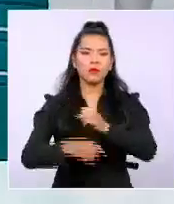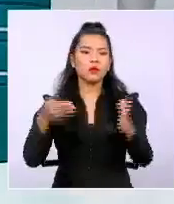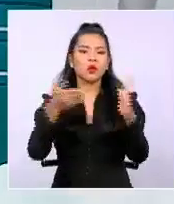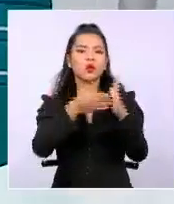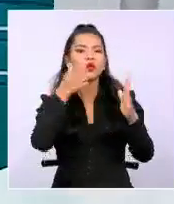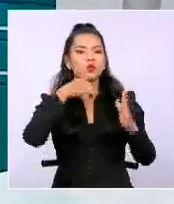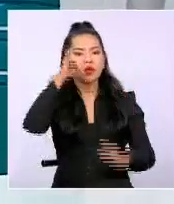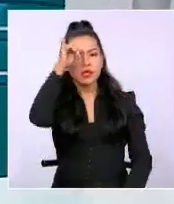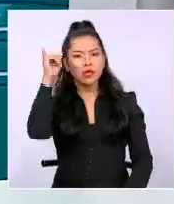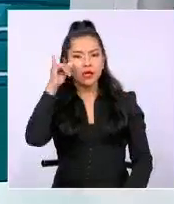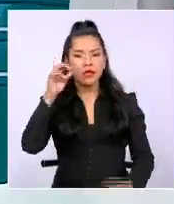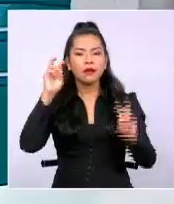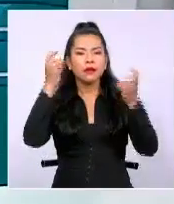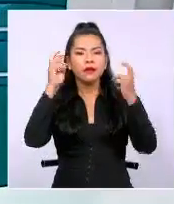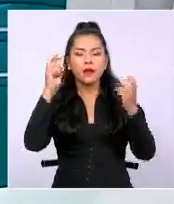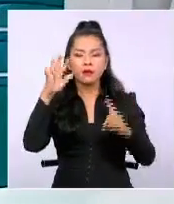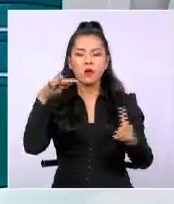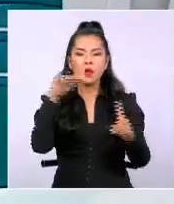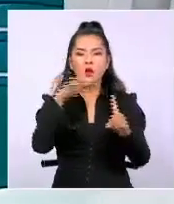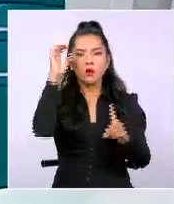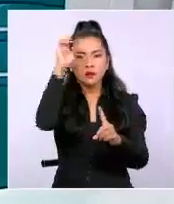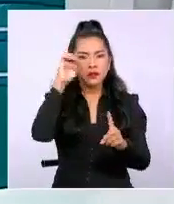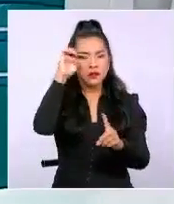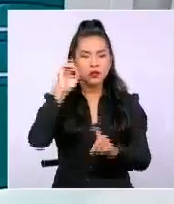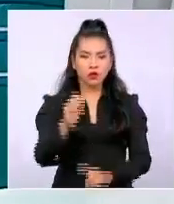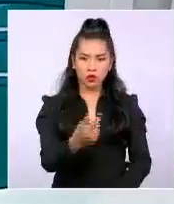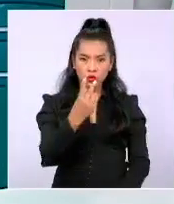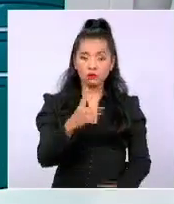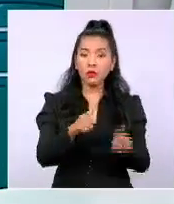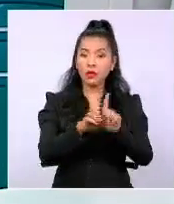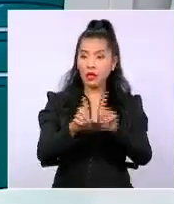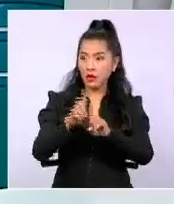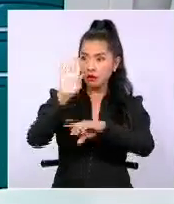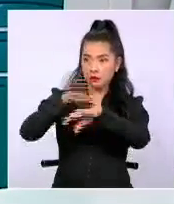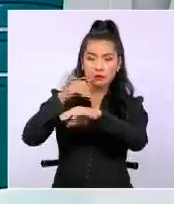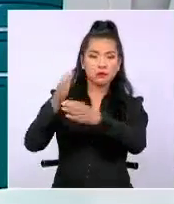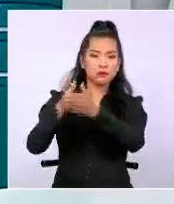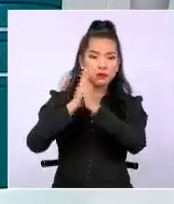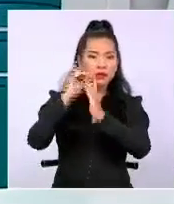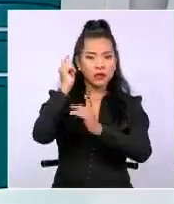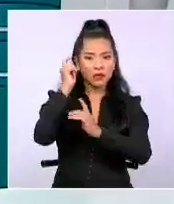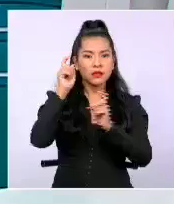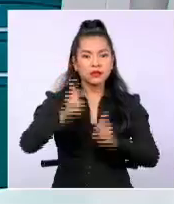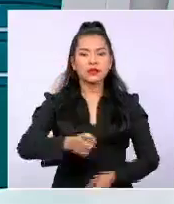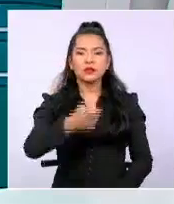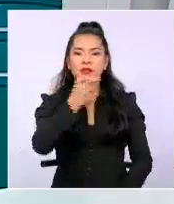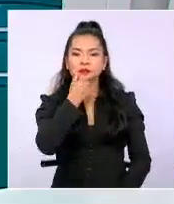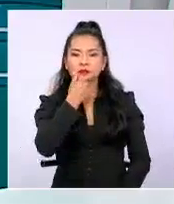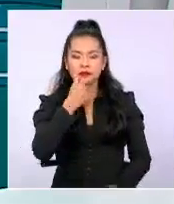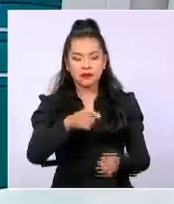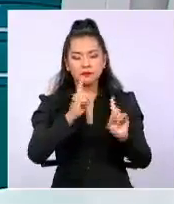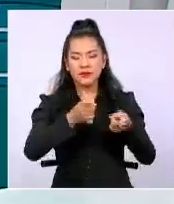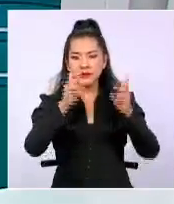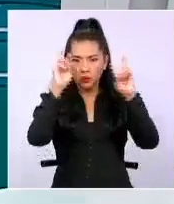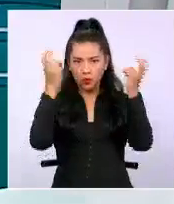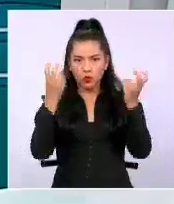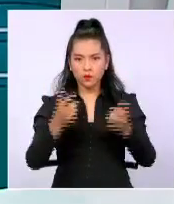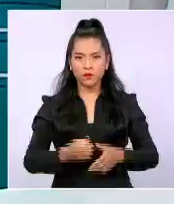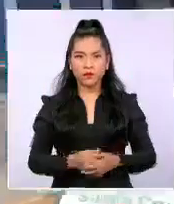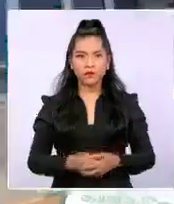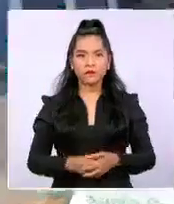En el caso golpe de estado 2, además también pide que Luis Fernando Camacho sea citado a declarar dentro de este mismo caso.